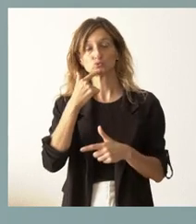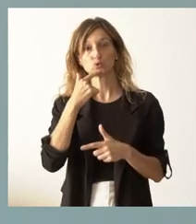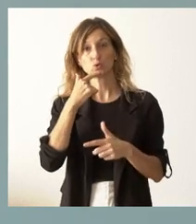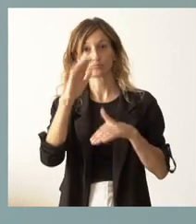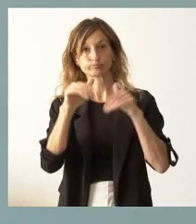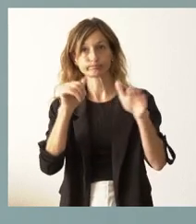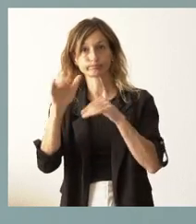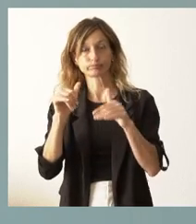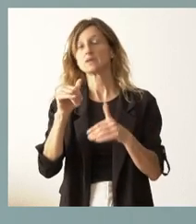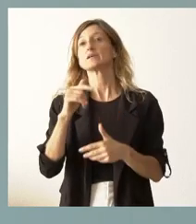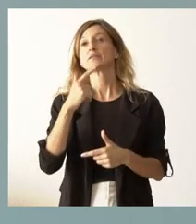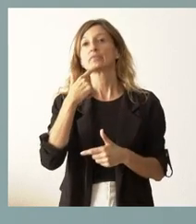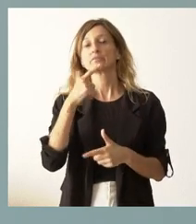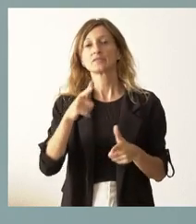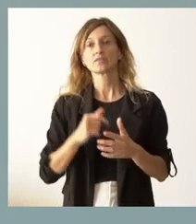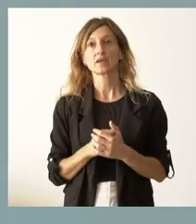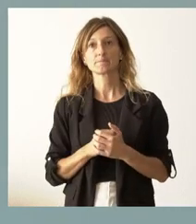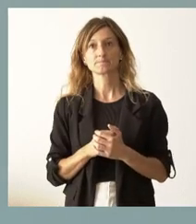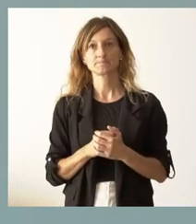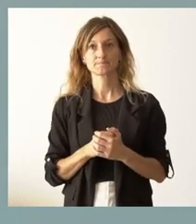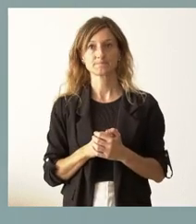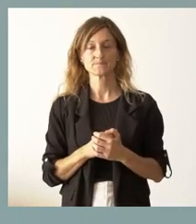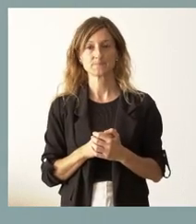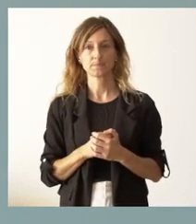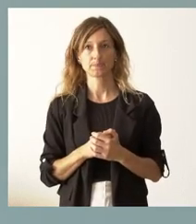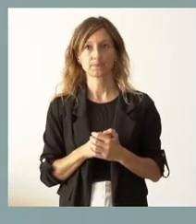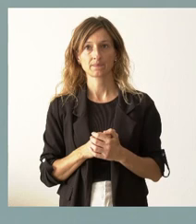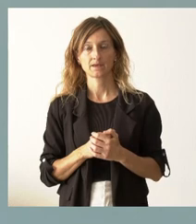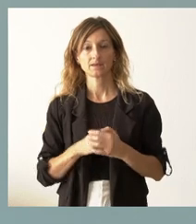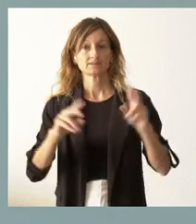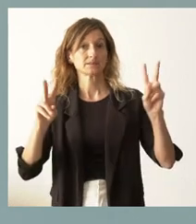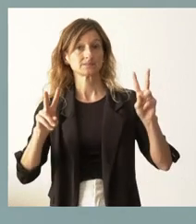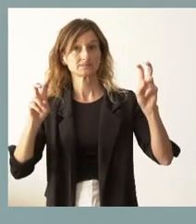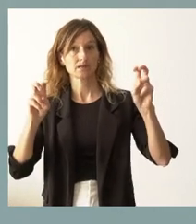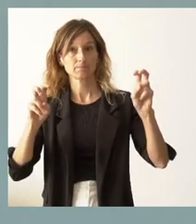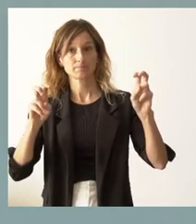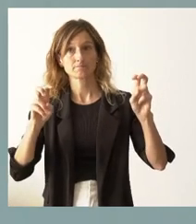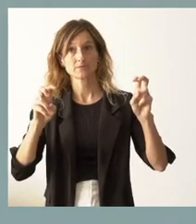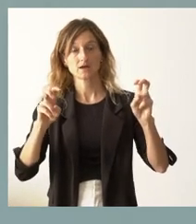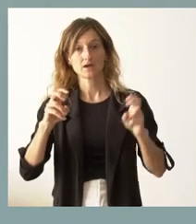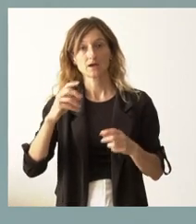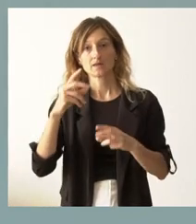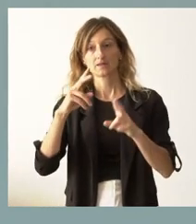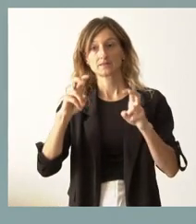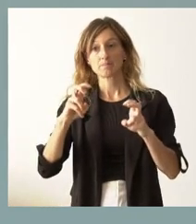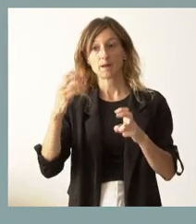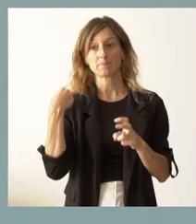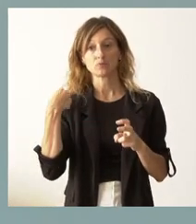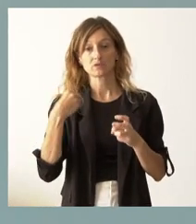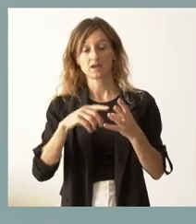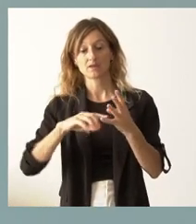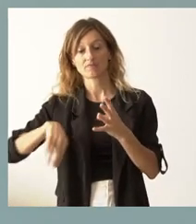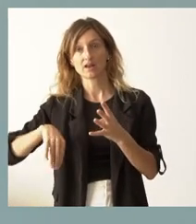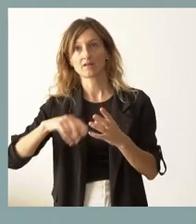cabo, al ser una cuestión fuera ya de las cuestiones principales que preguntó, no lo había contestado antes.